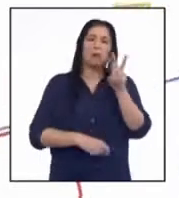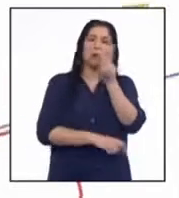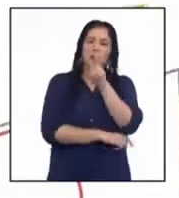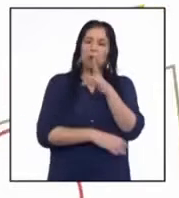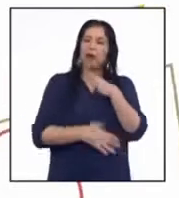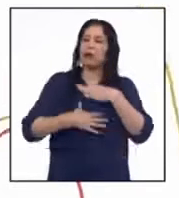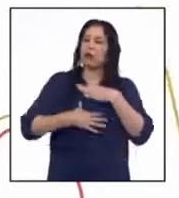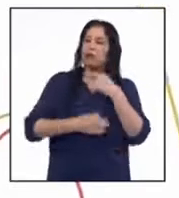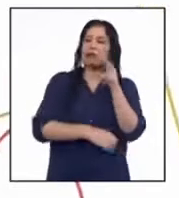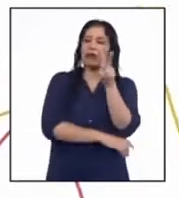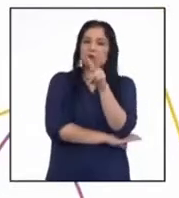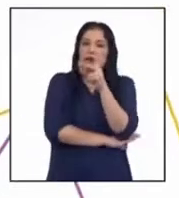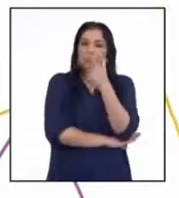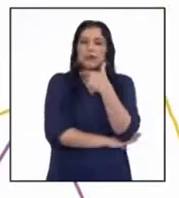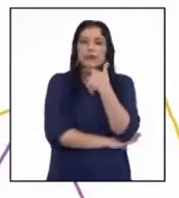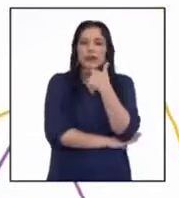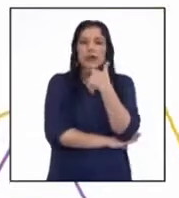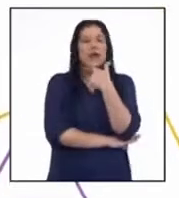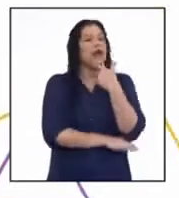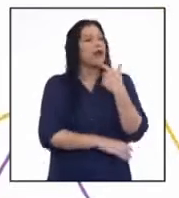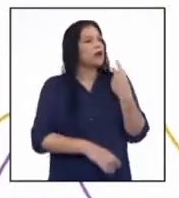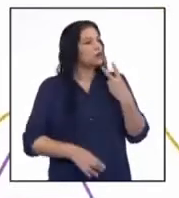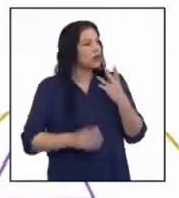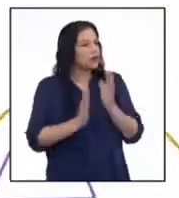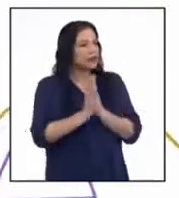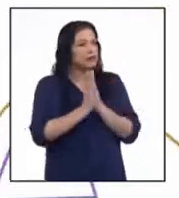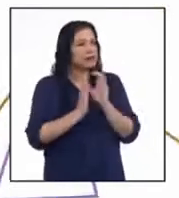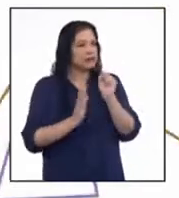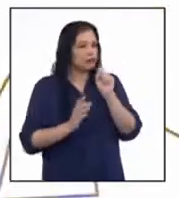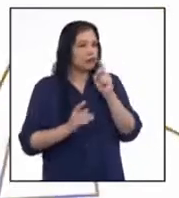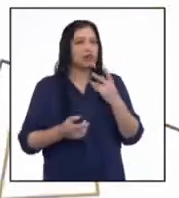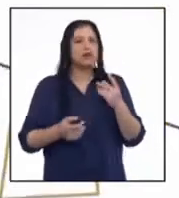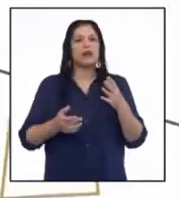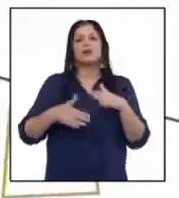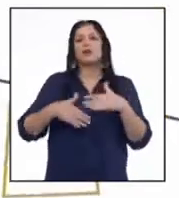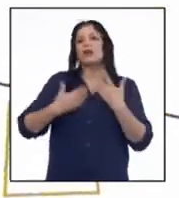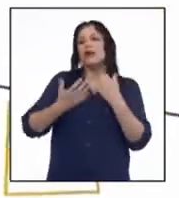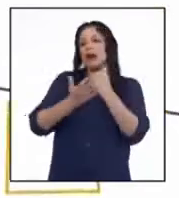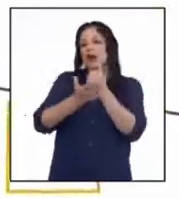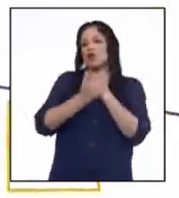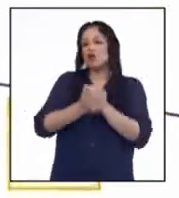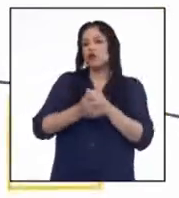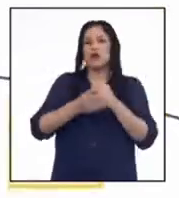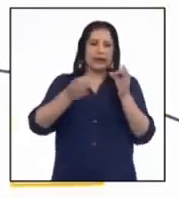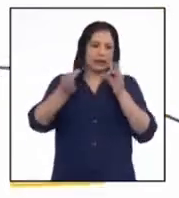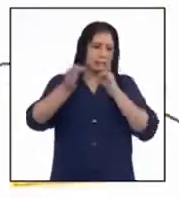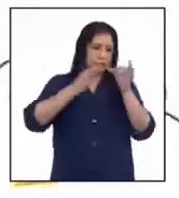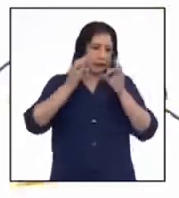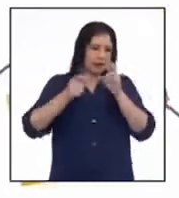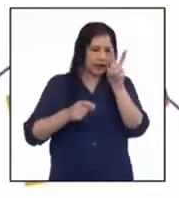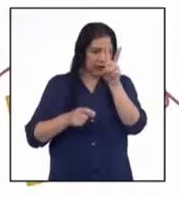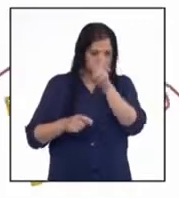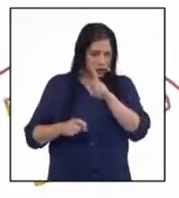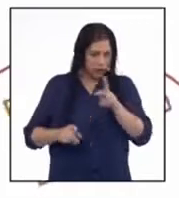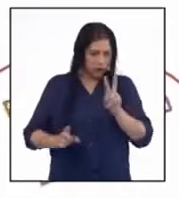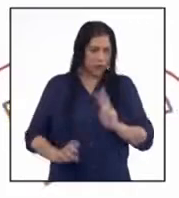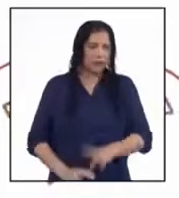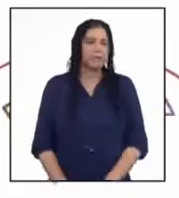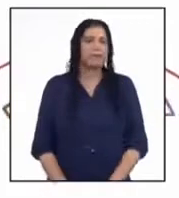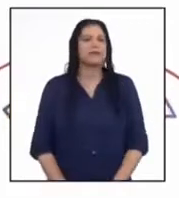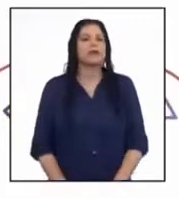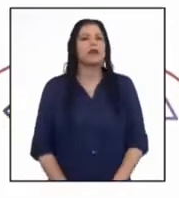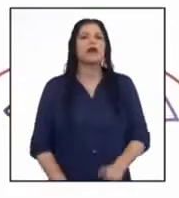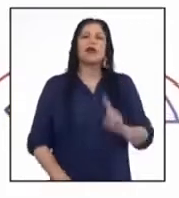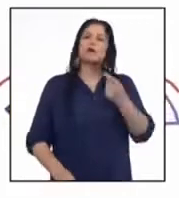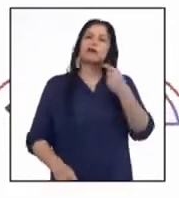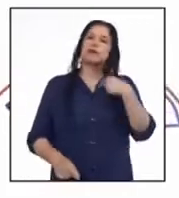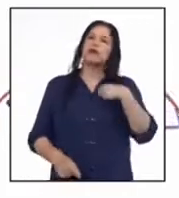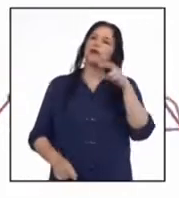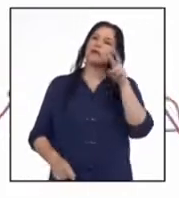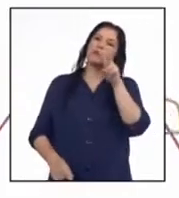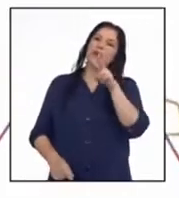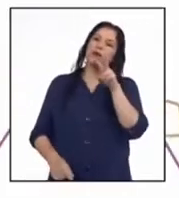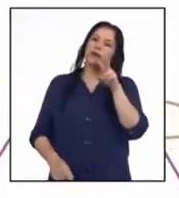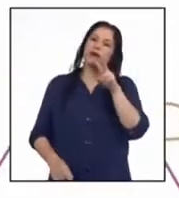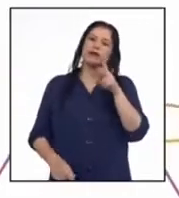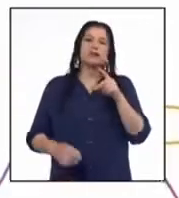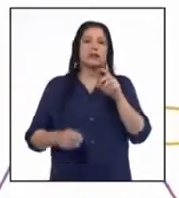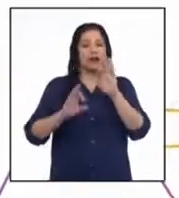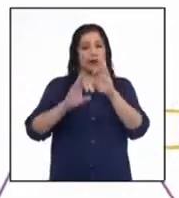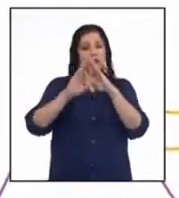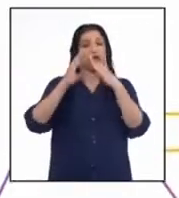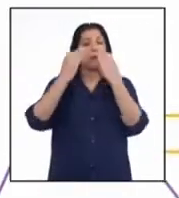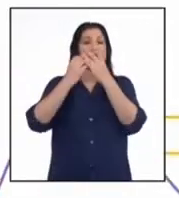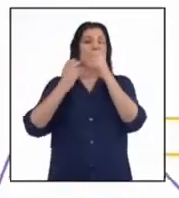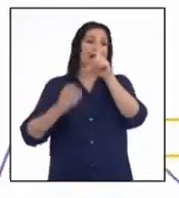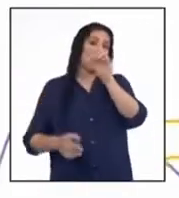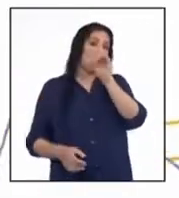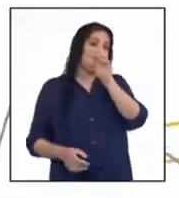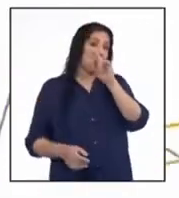interesante. Stephanie Junior, ¿nos ayudan haciendo algunas interpretaciones del gráfico? Lo primero que puedo notar es que los miembros